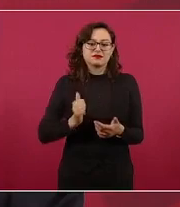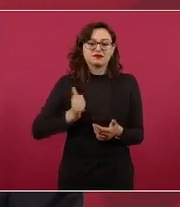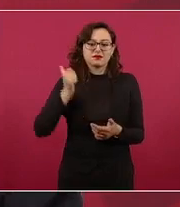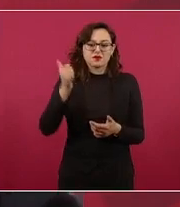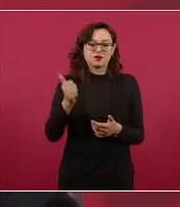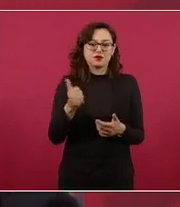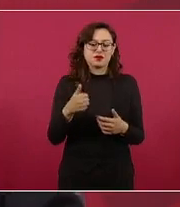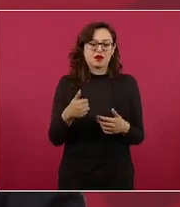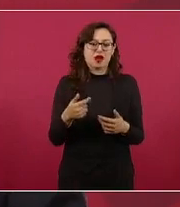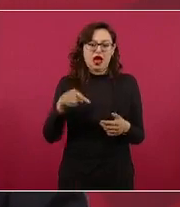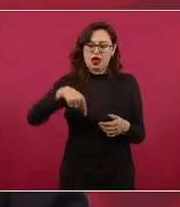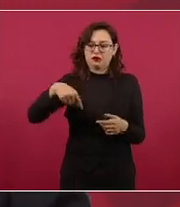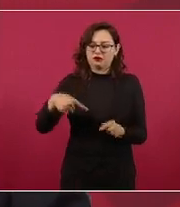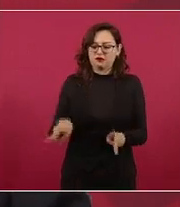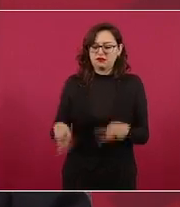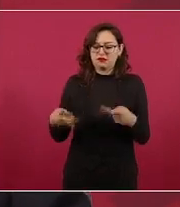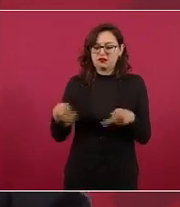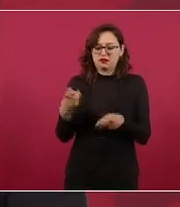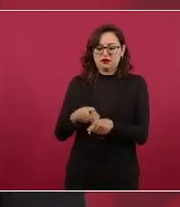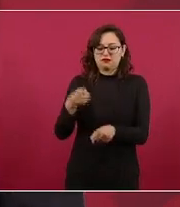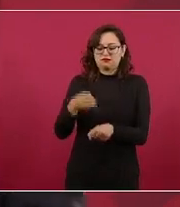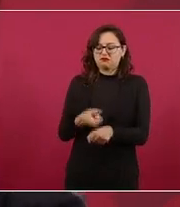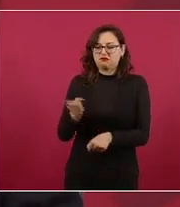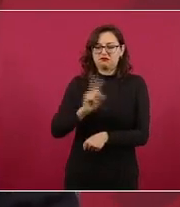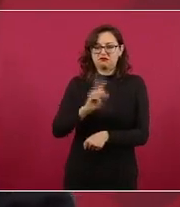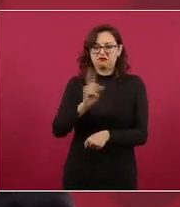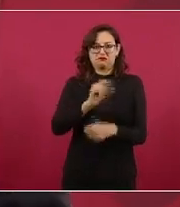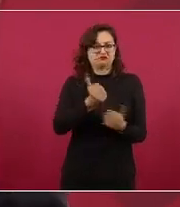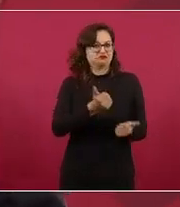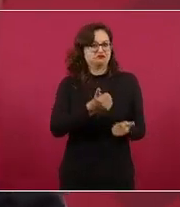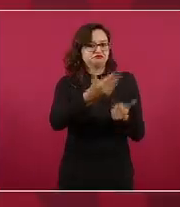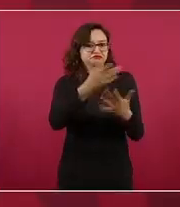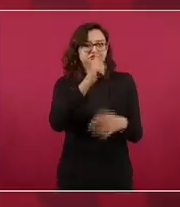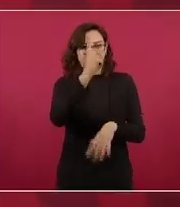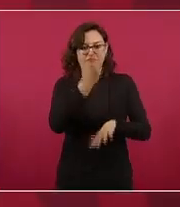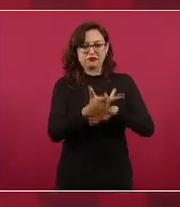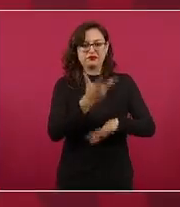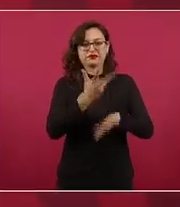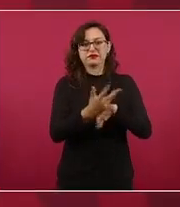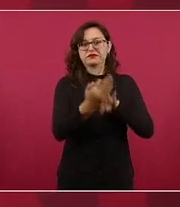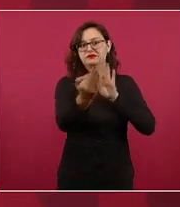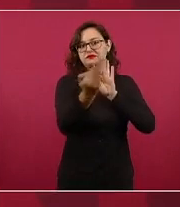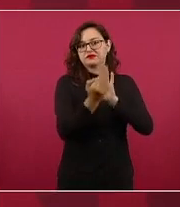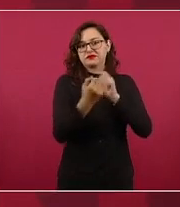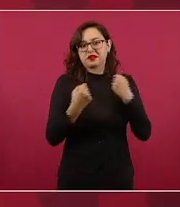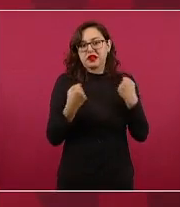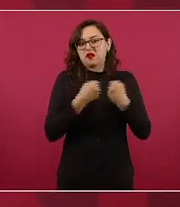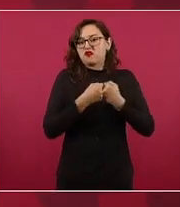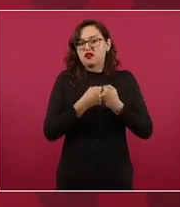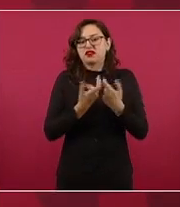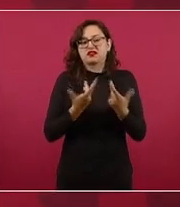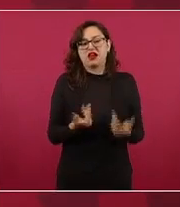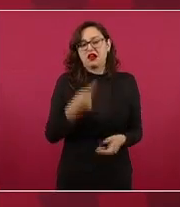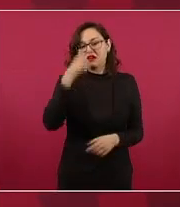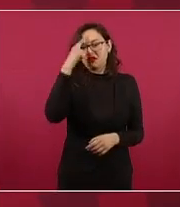venderla en México y entonces les quedaba muy cerca el mercado